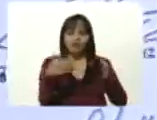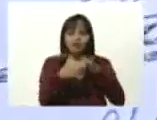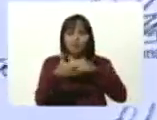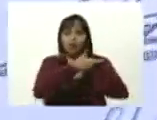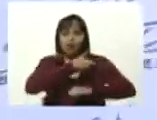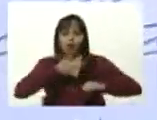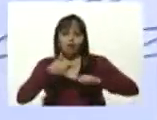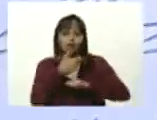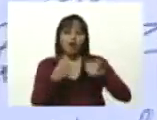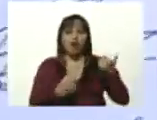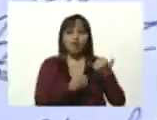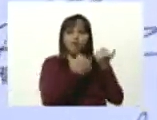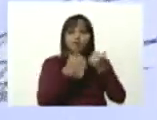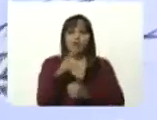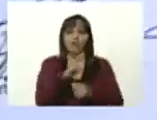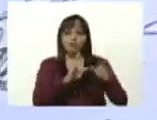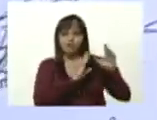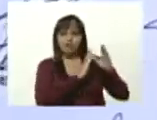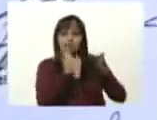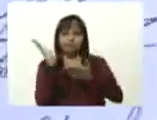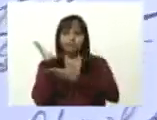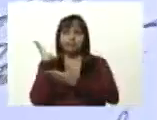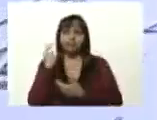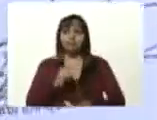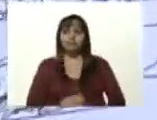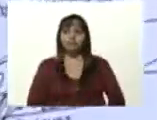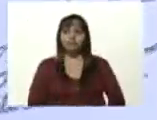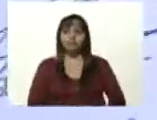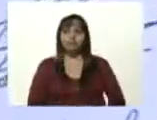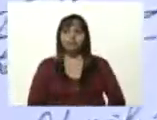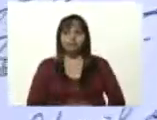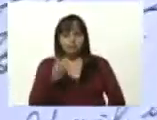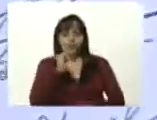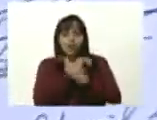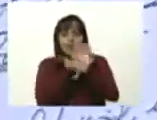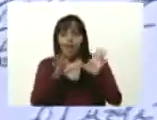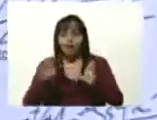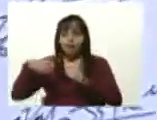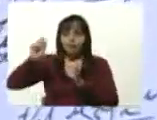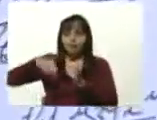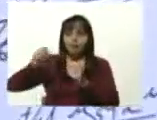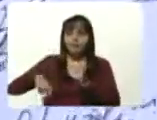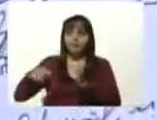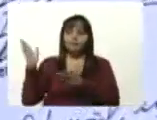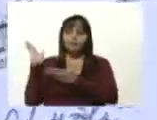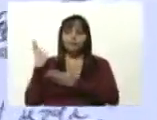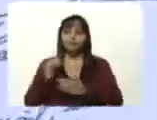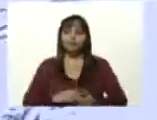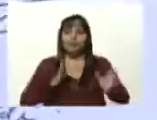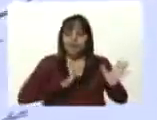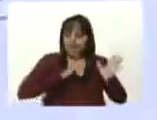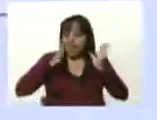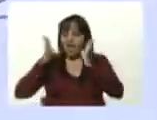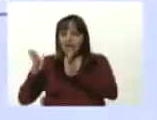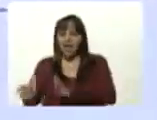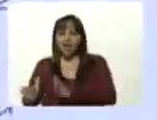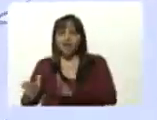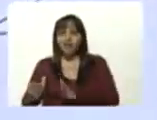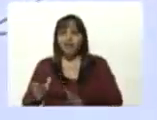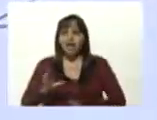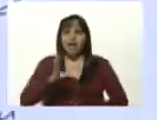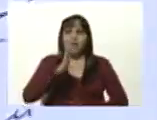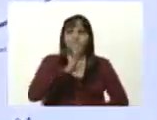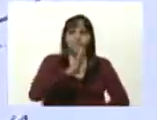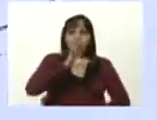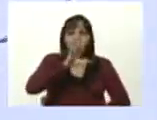la República Bolivariana de Venezuela está clarito ¿verdad? y al lado está Gerardo Blei